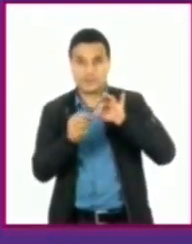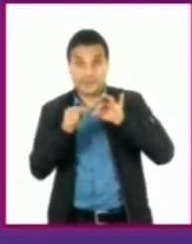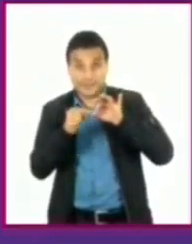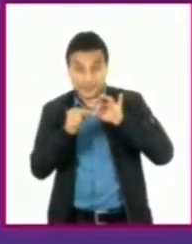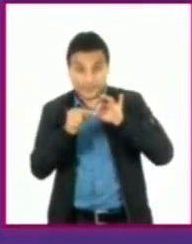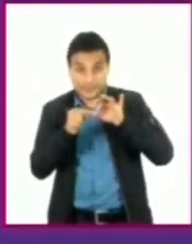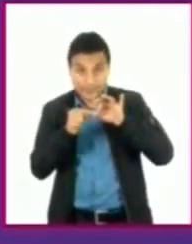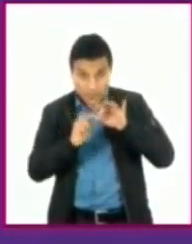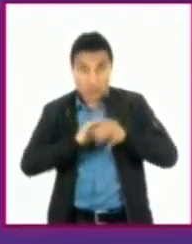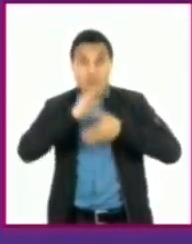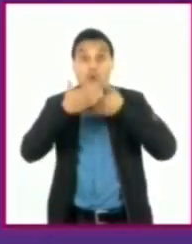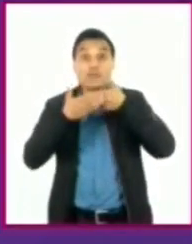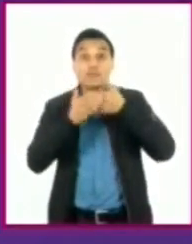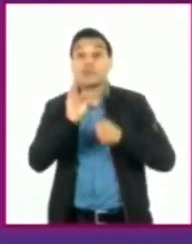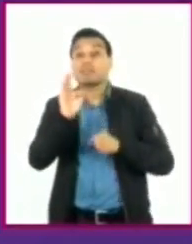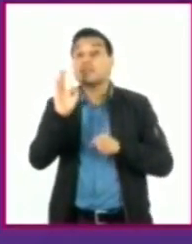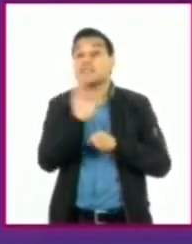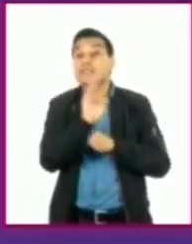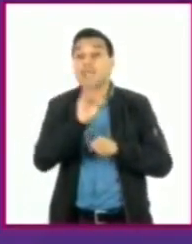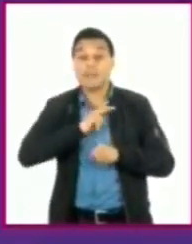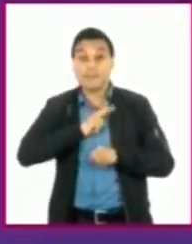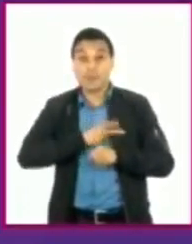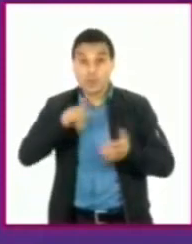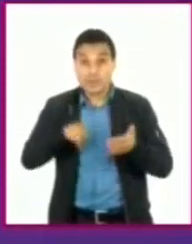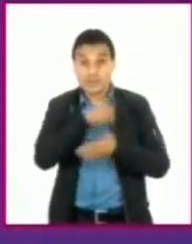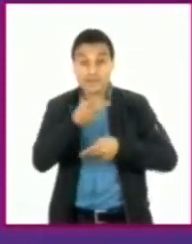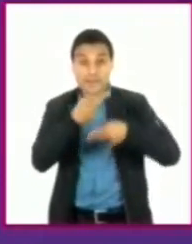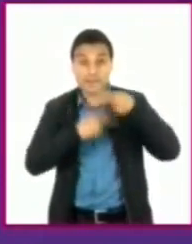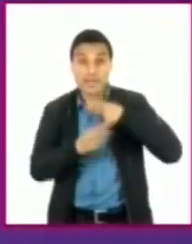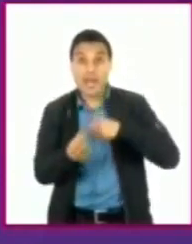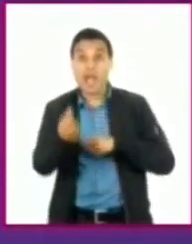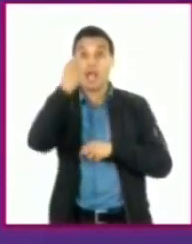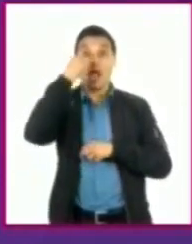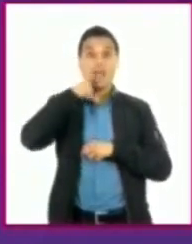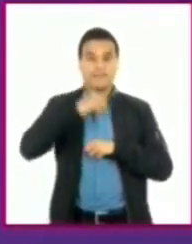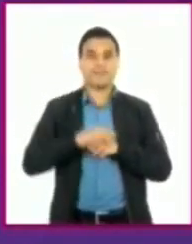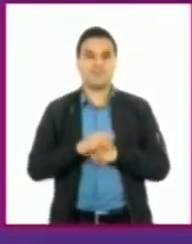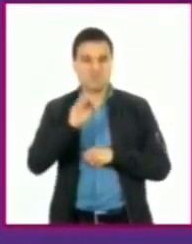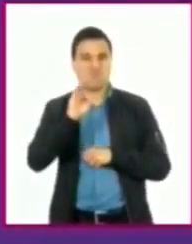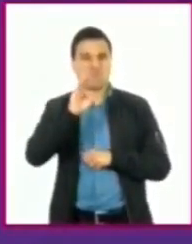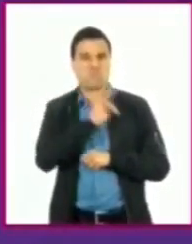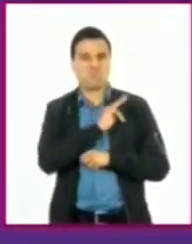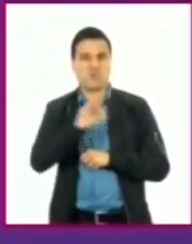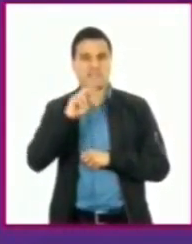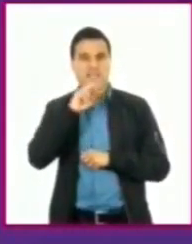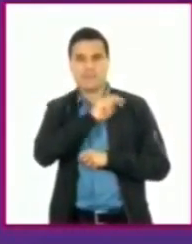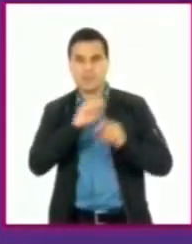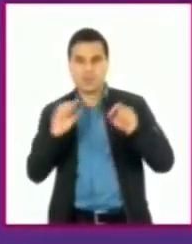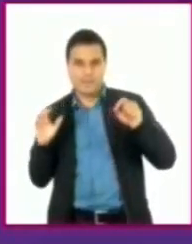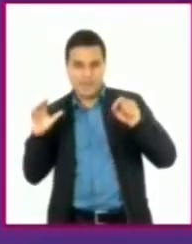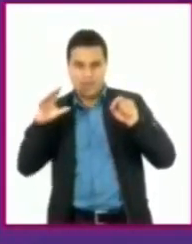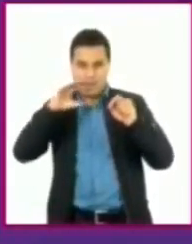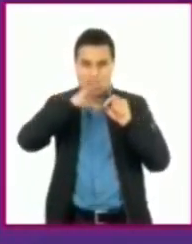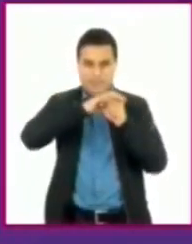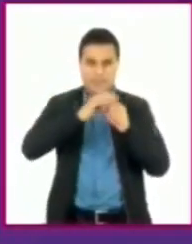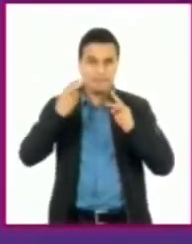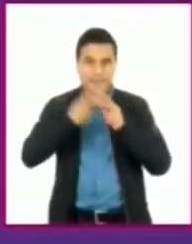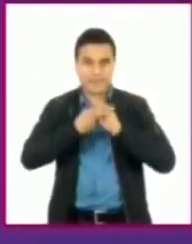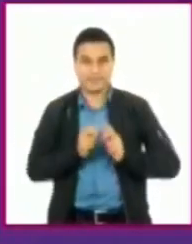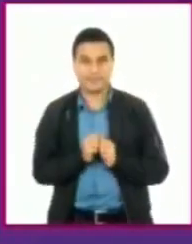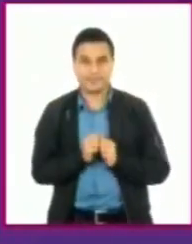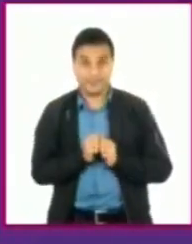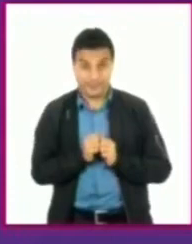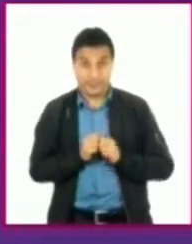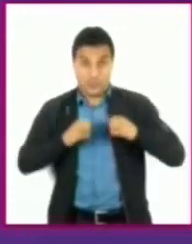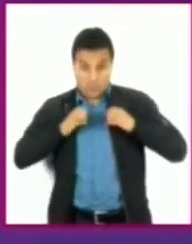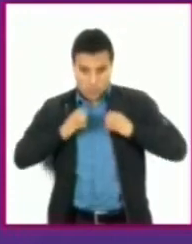eficiente cuando ese virus se entre nuevamente en nuestro cuerpo. Sin embargo, aunque el organismo genera sistemas complejos